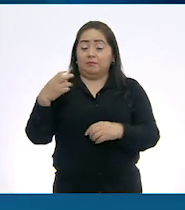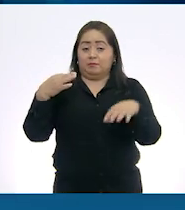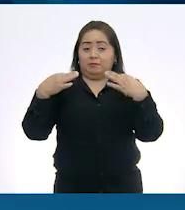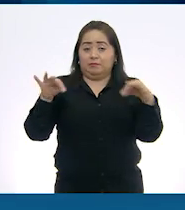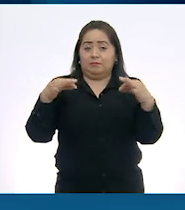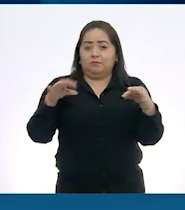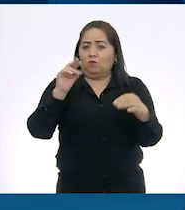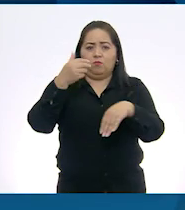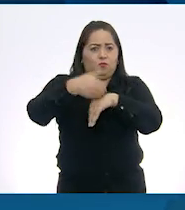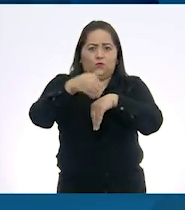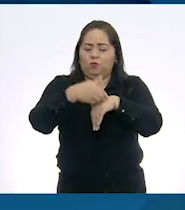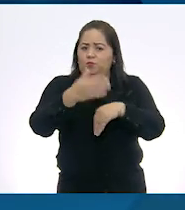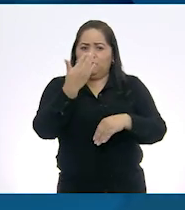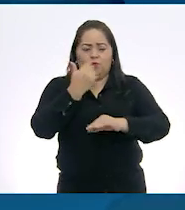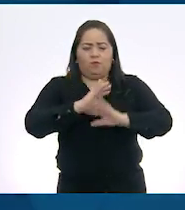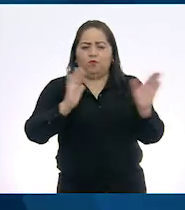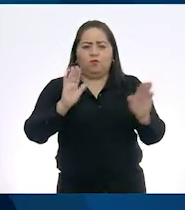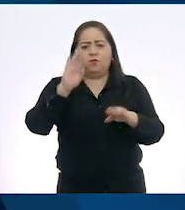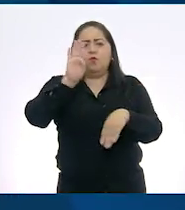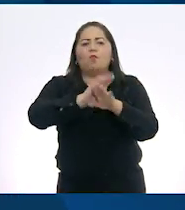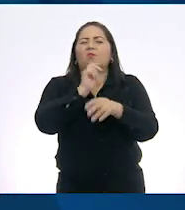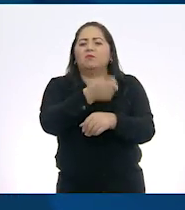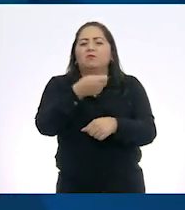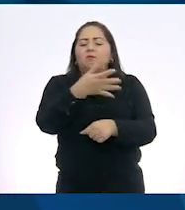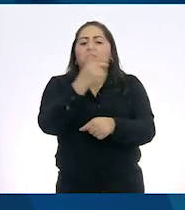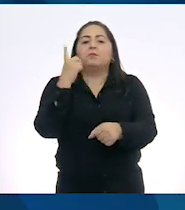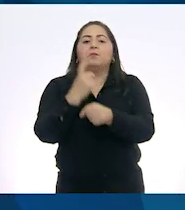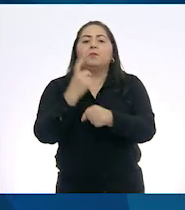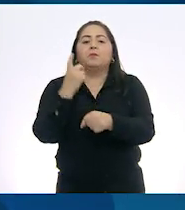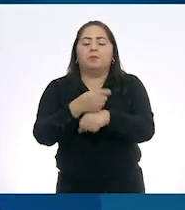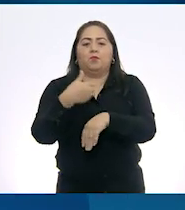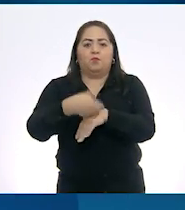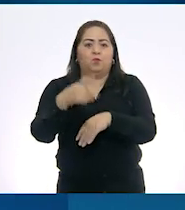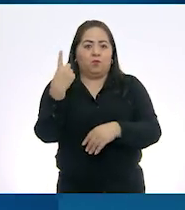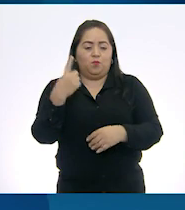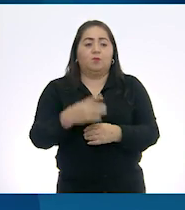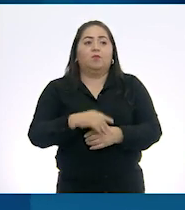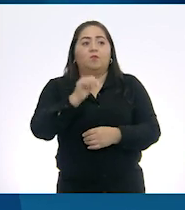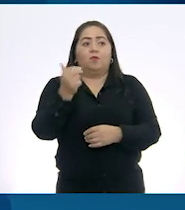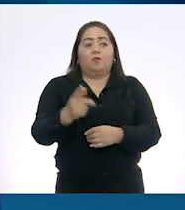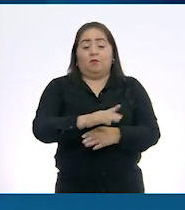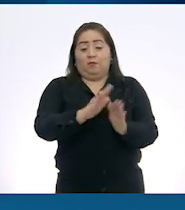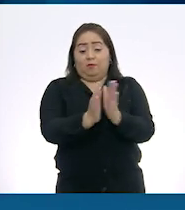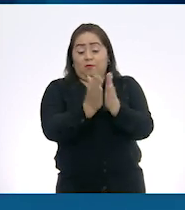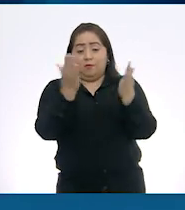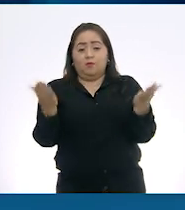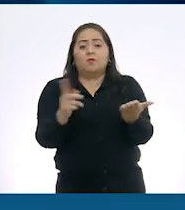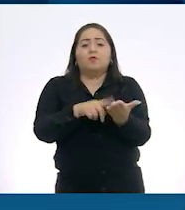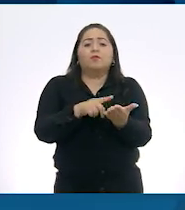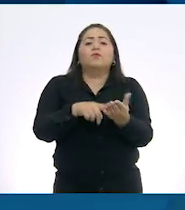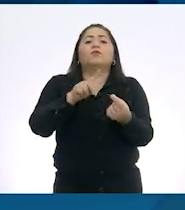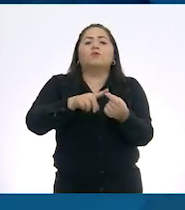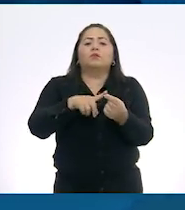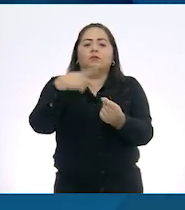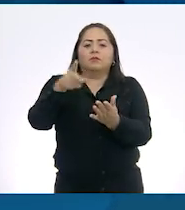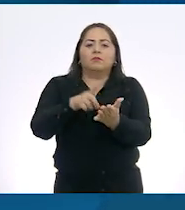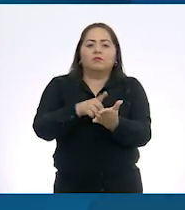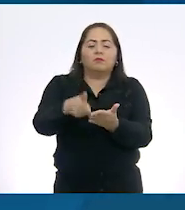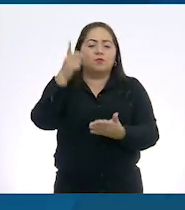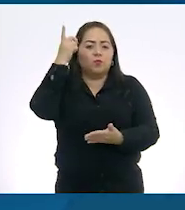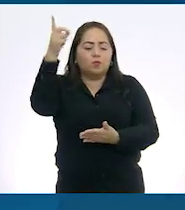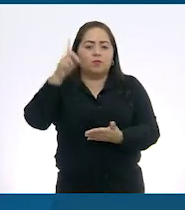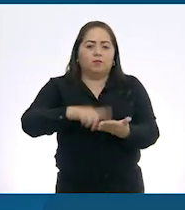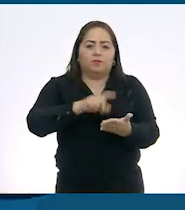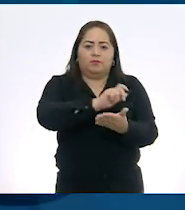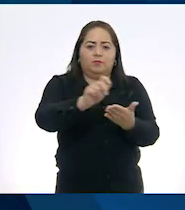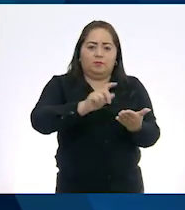no se enumera, aunque se considera la número uno. Página legal, es donde se asientan los derechos de propiedad,